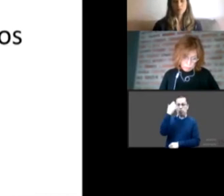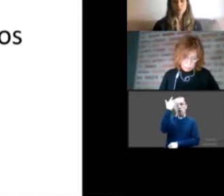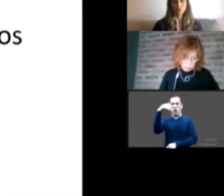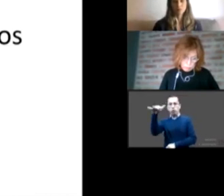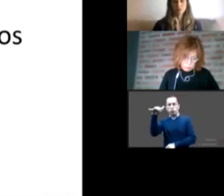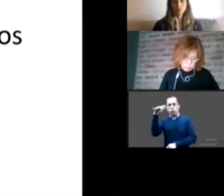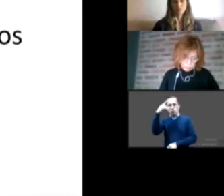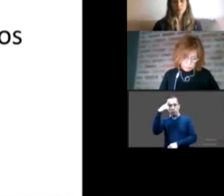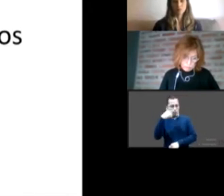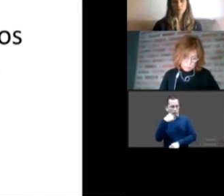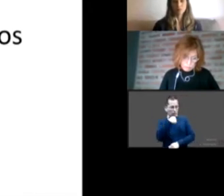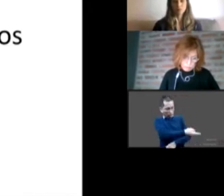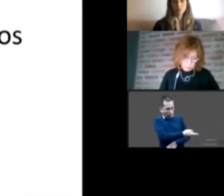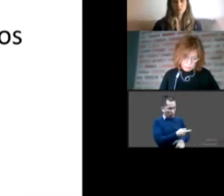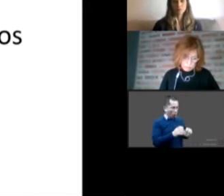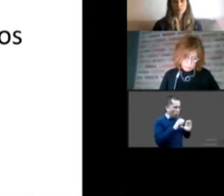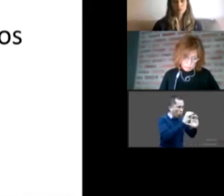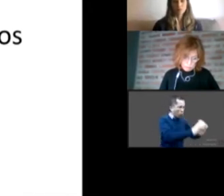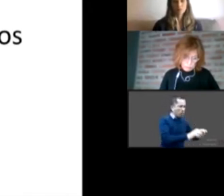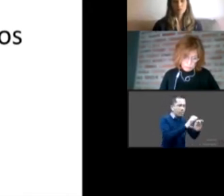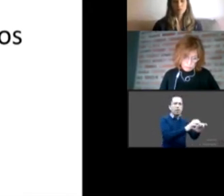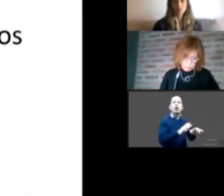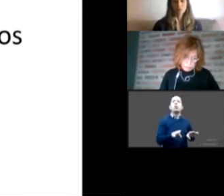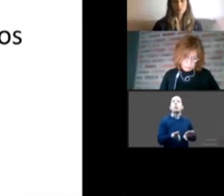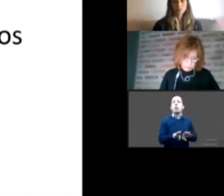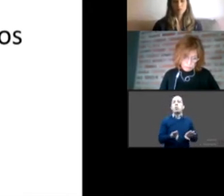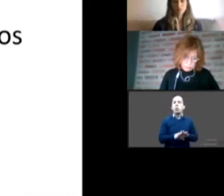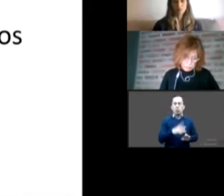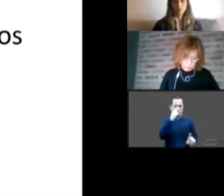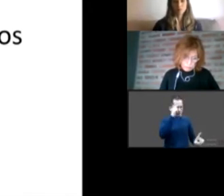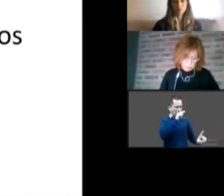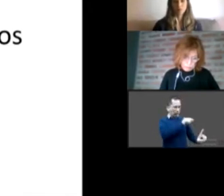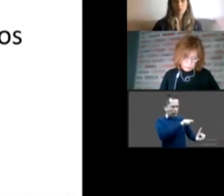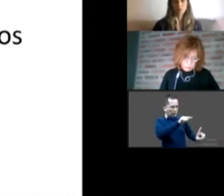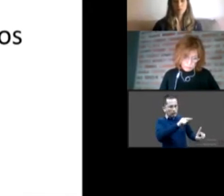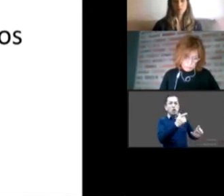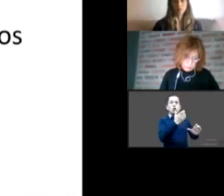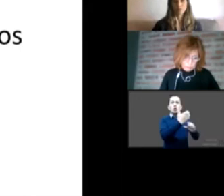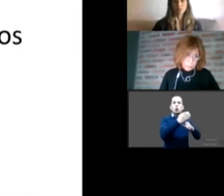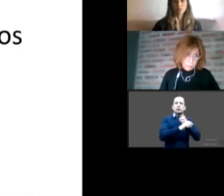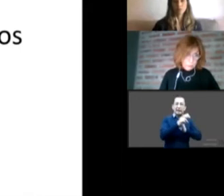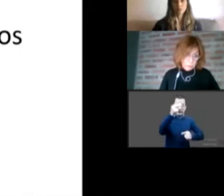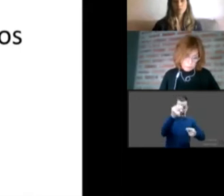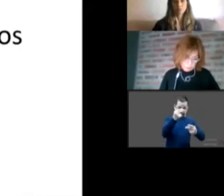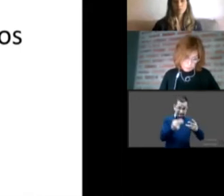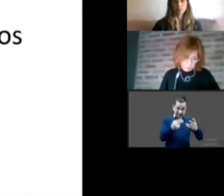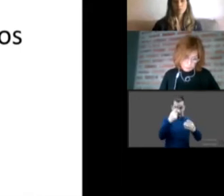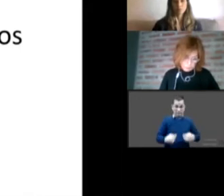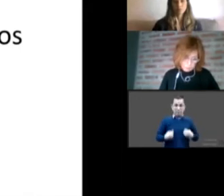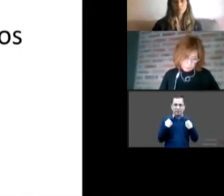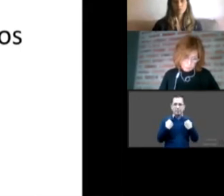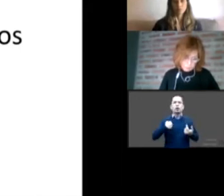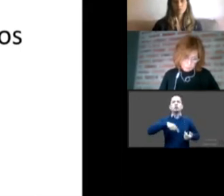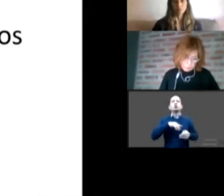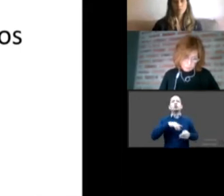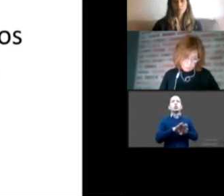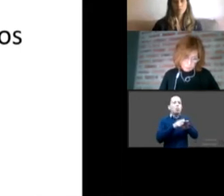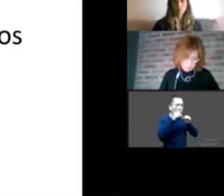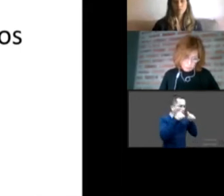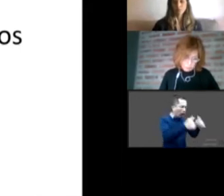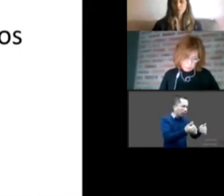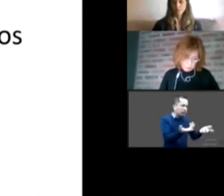cuidados, para sus necesidades vitales? Voy a citar aquí a Barudi, que ha trabajado